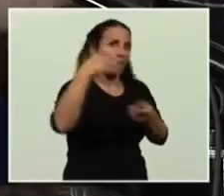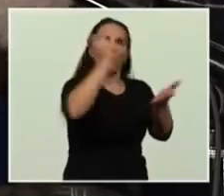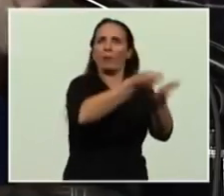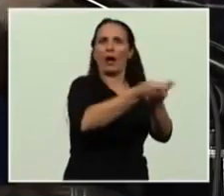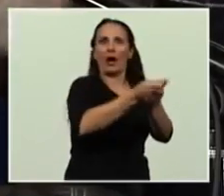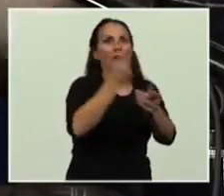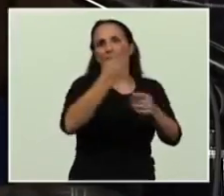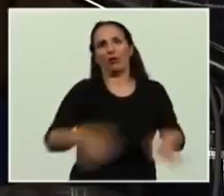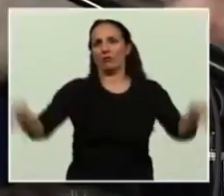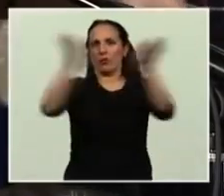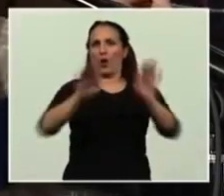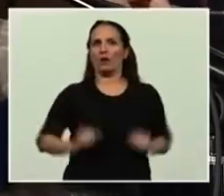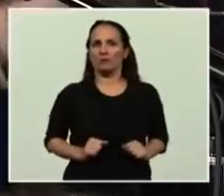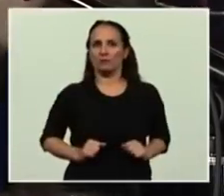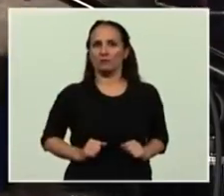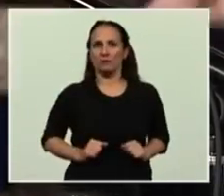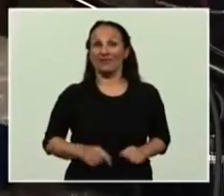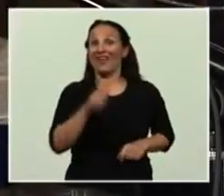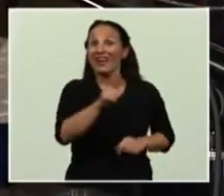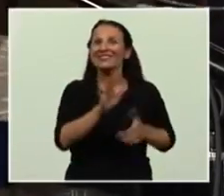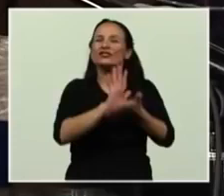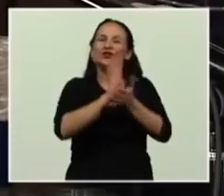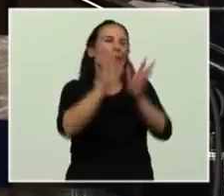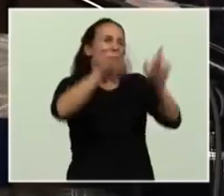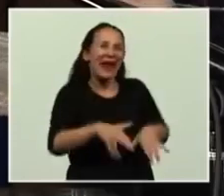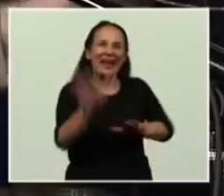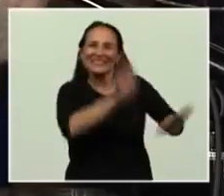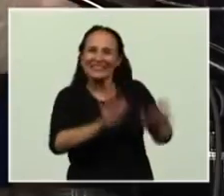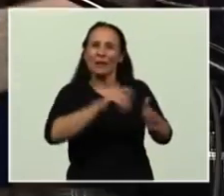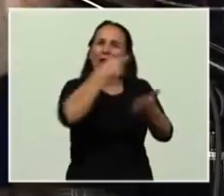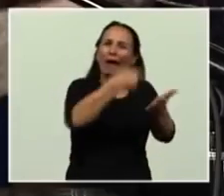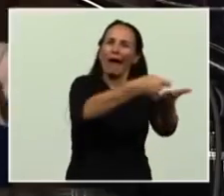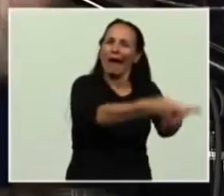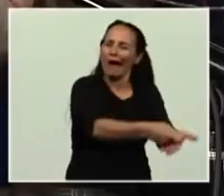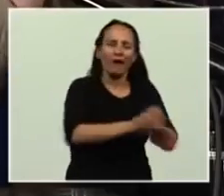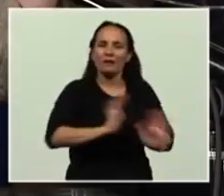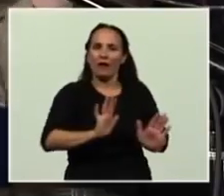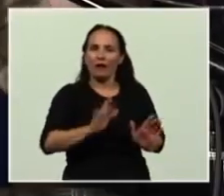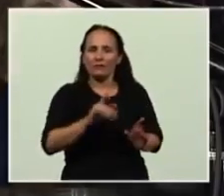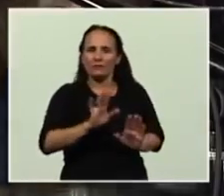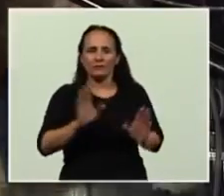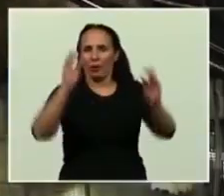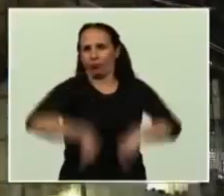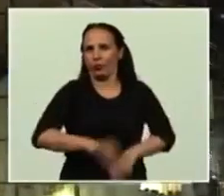en las mismas condiciones, tirando abajo la reestructuración de nuestra deuda externa. Porque